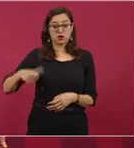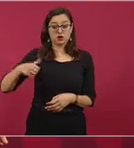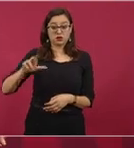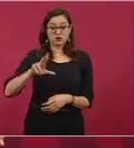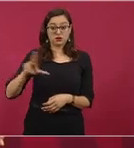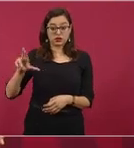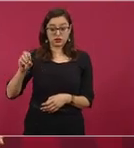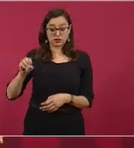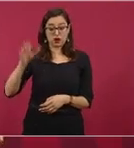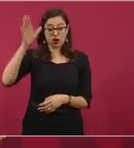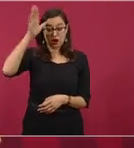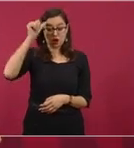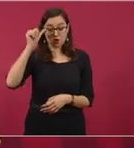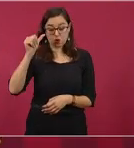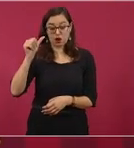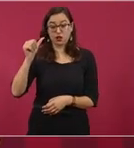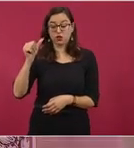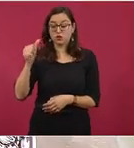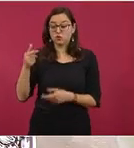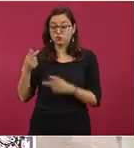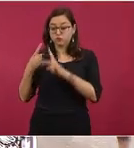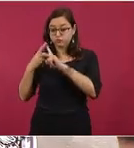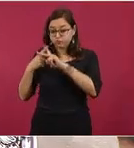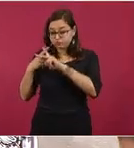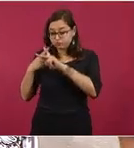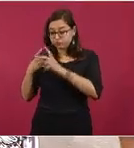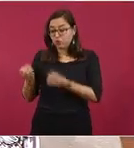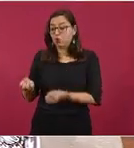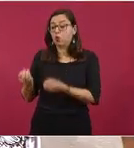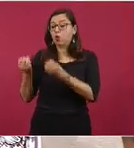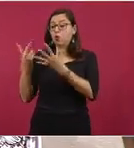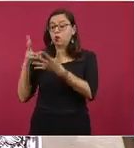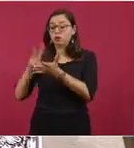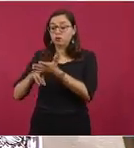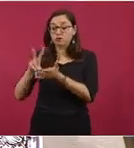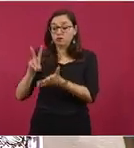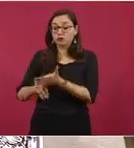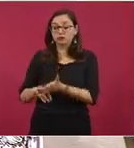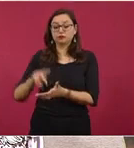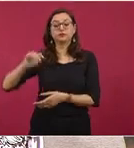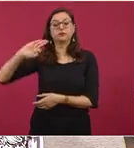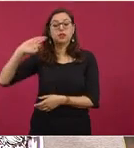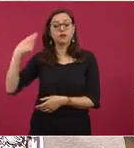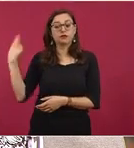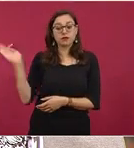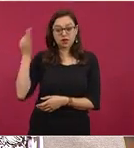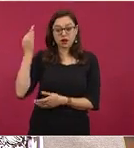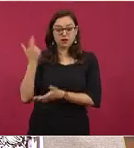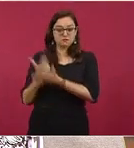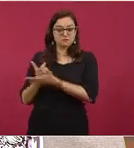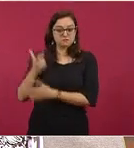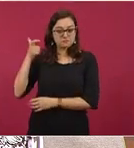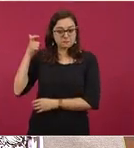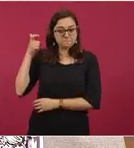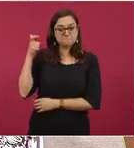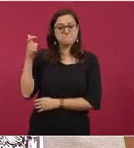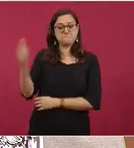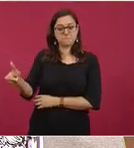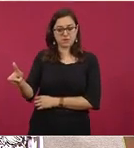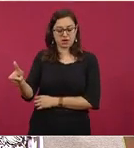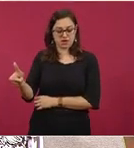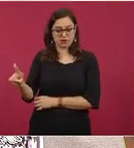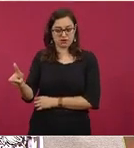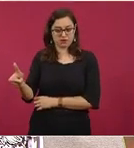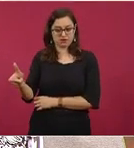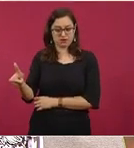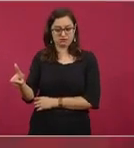hizo un avalúo de los tres predios y la federación le compró los terrenos al gobierno